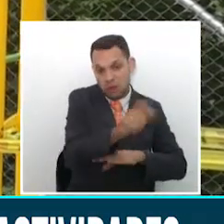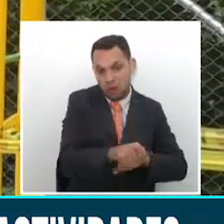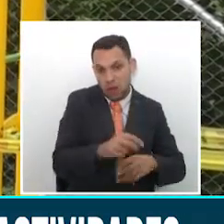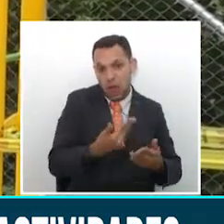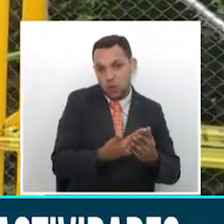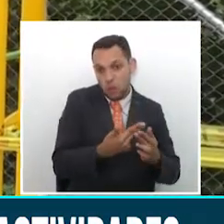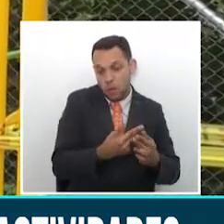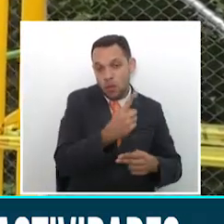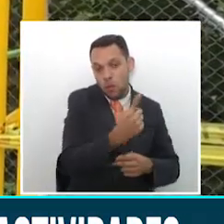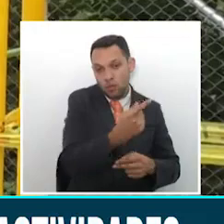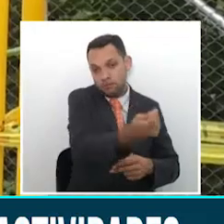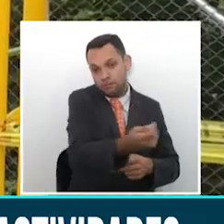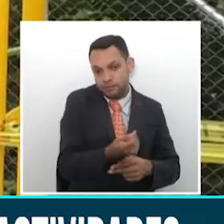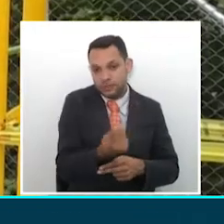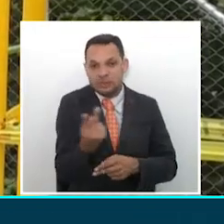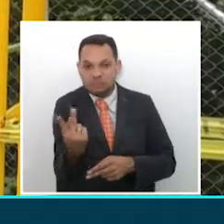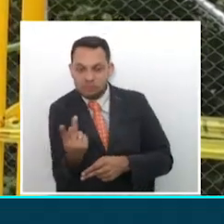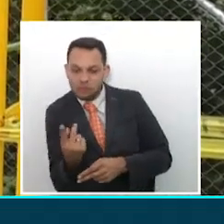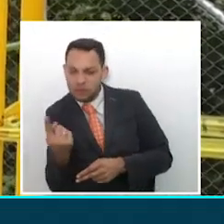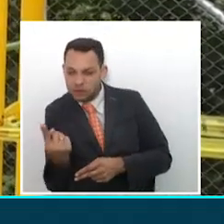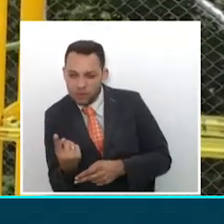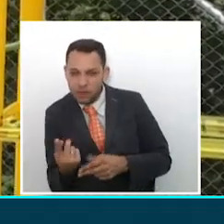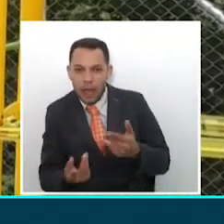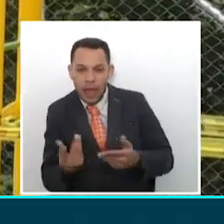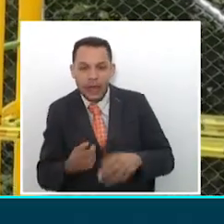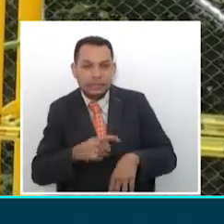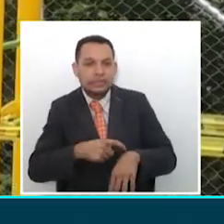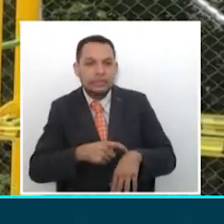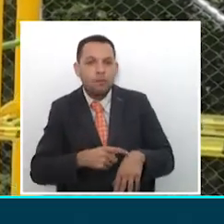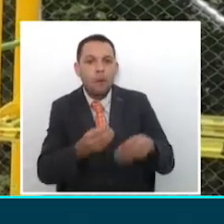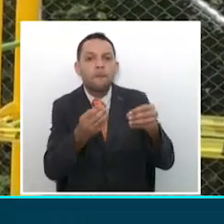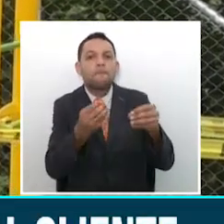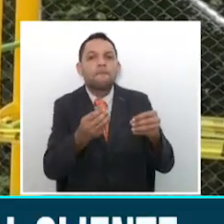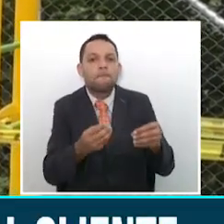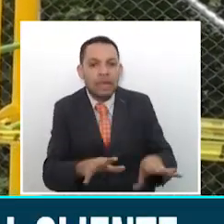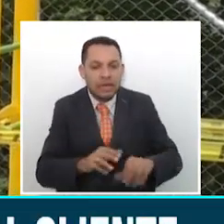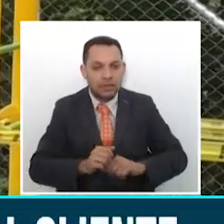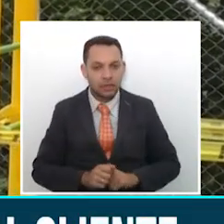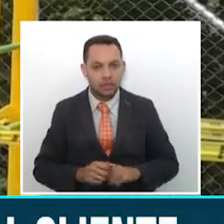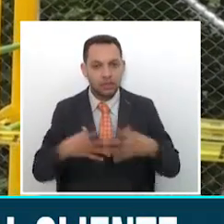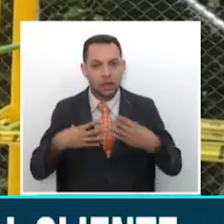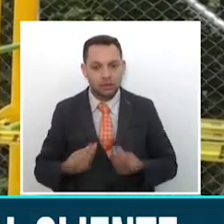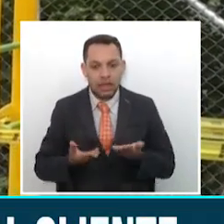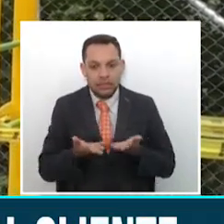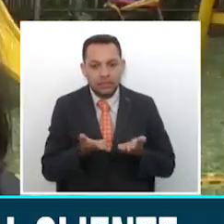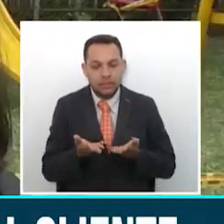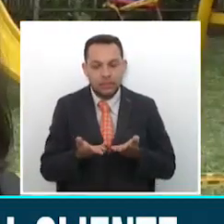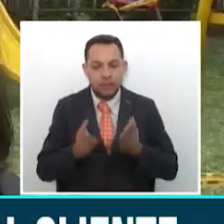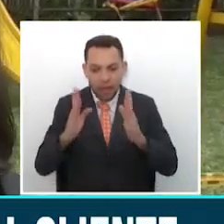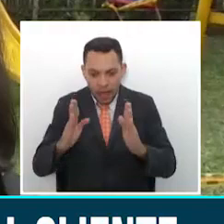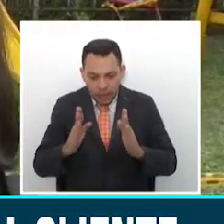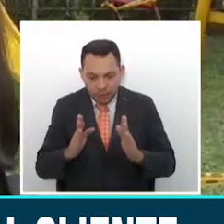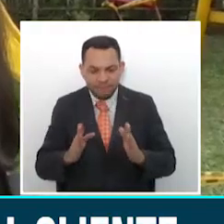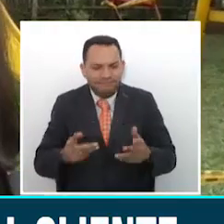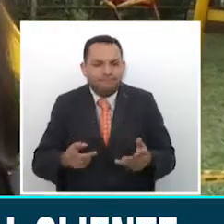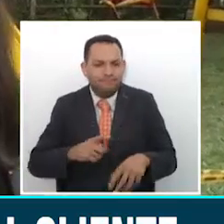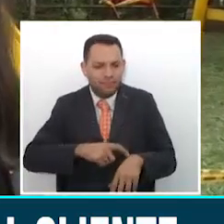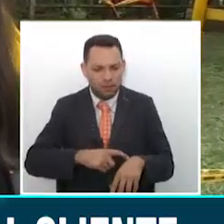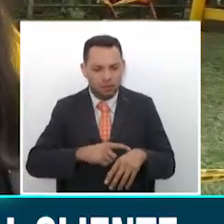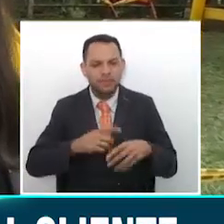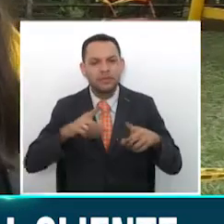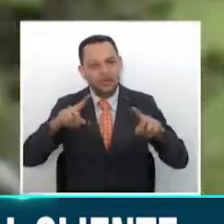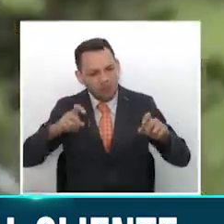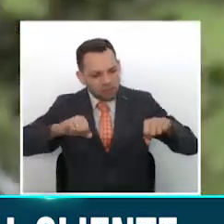viernes, entonces él perdería un tiempo valiosísimo en la atención de sus propios negocios y sus propios clientes. En la parte penal, los